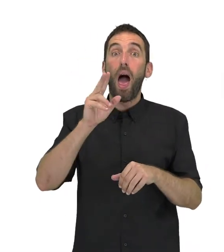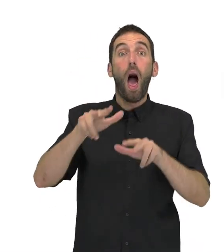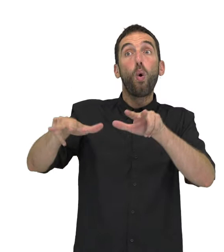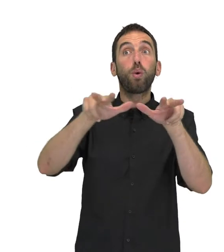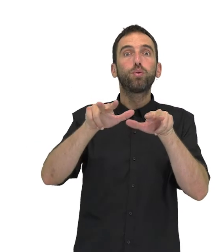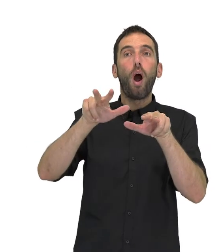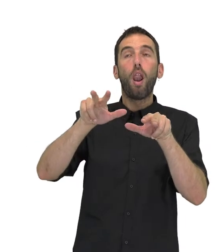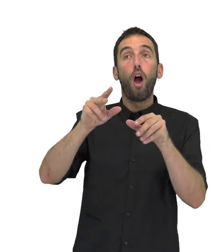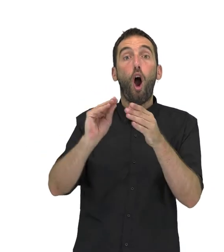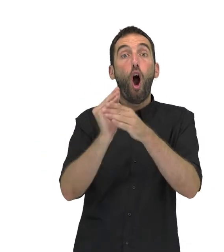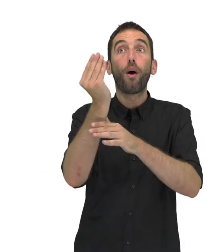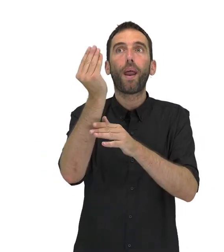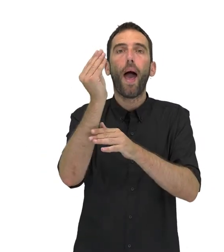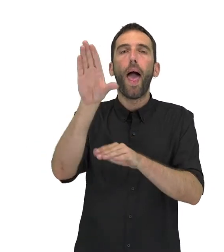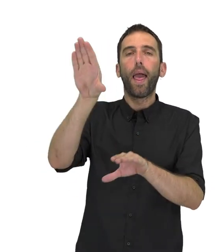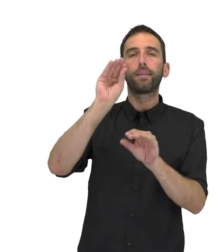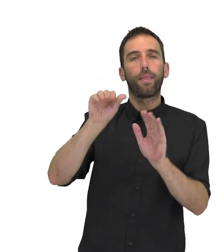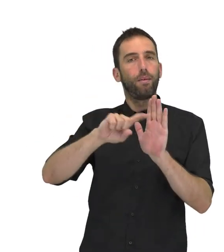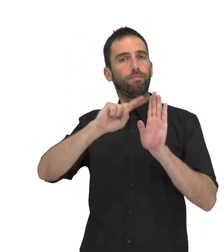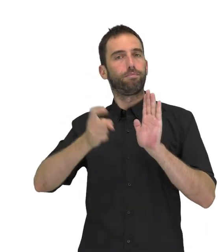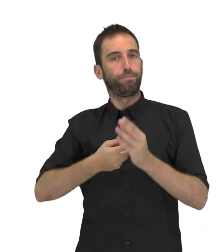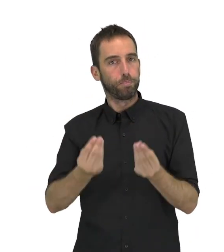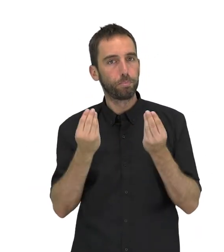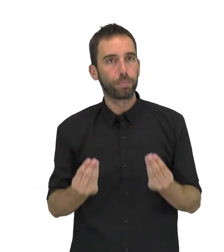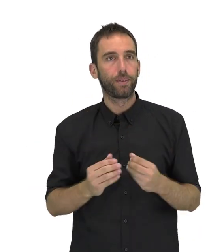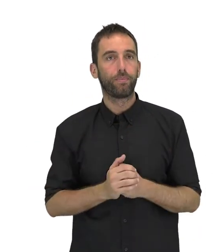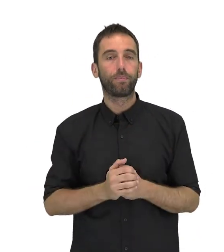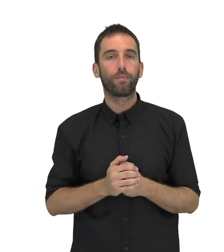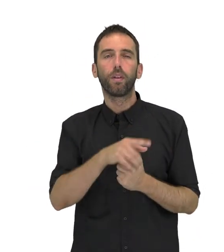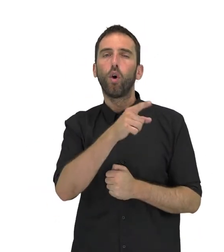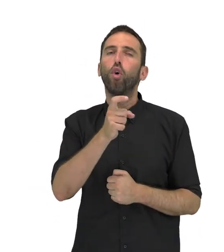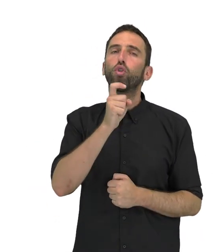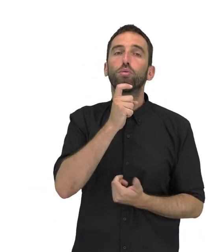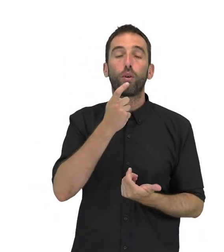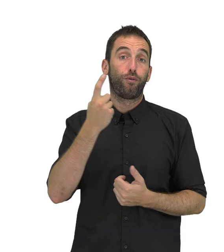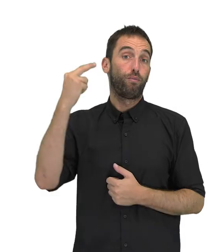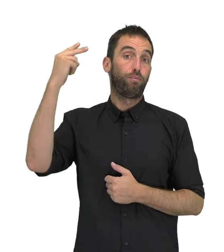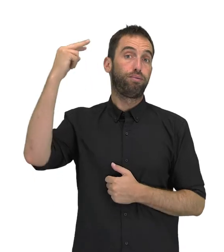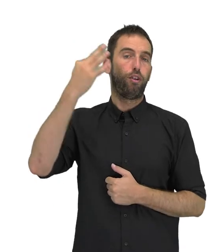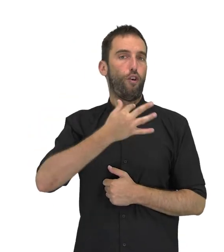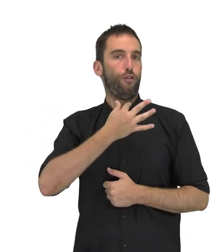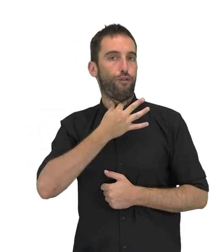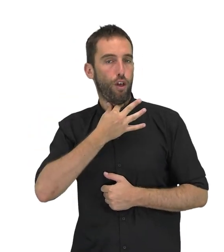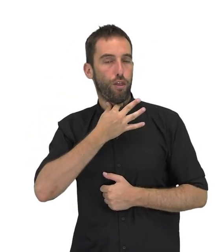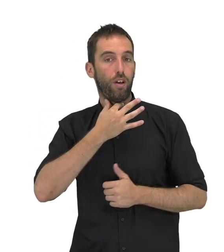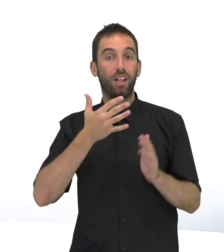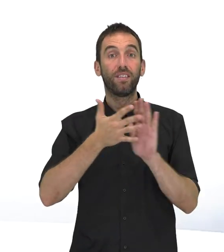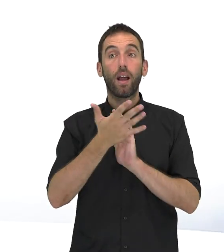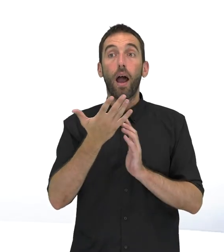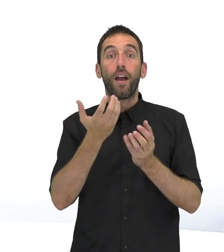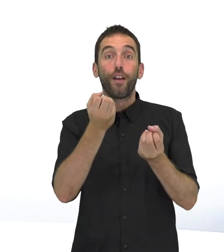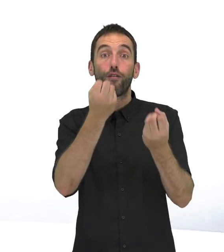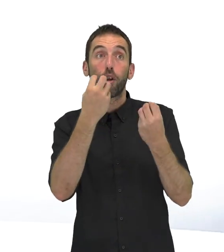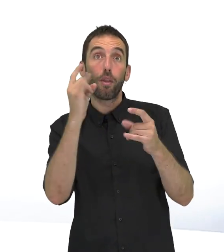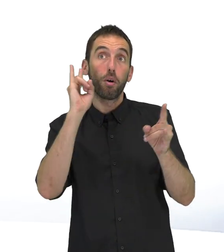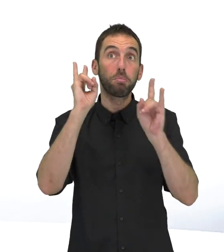comprenda lo más perfectamente posible. Utiliza una gocenoff que describe la información visual en los huecos del mensaje. Es